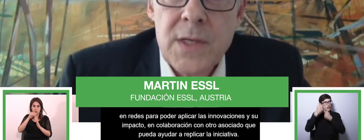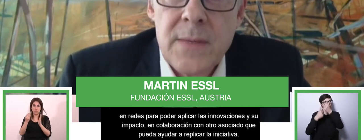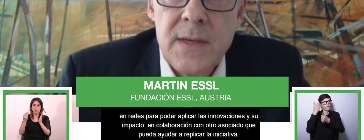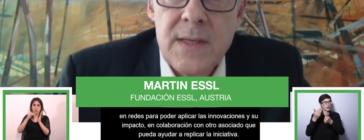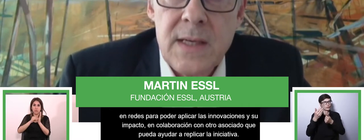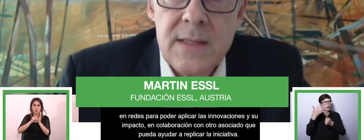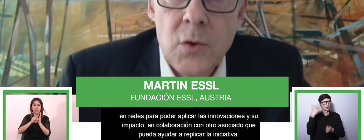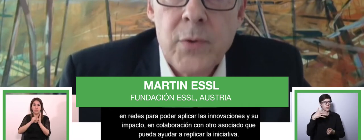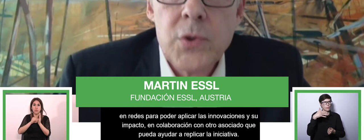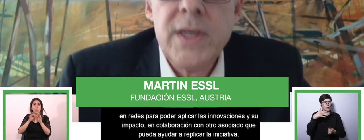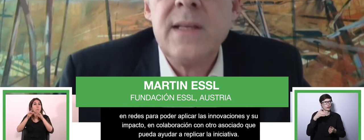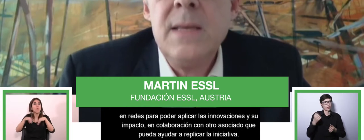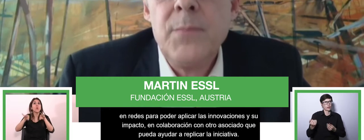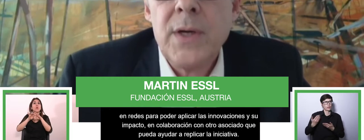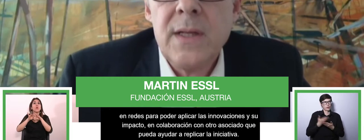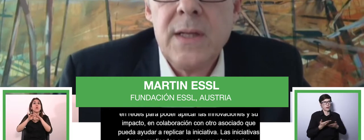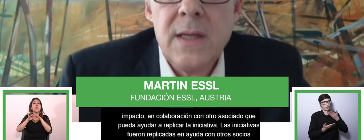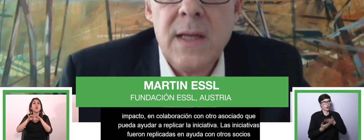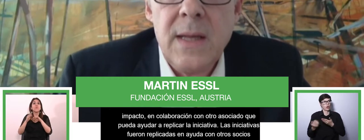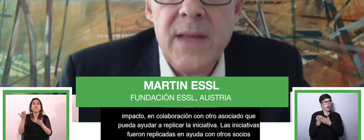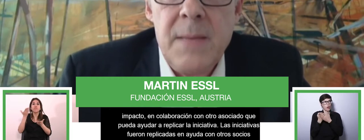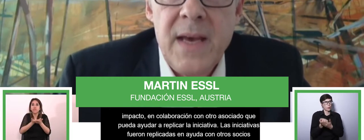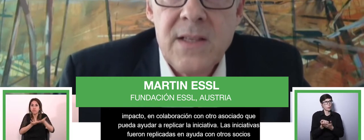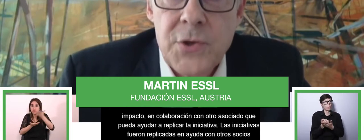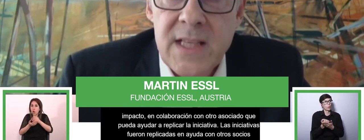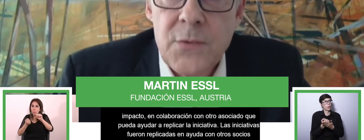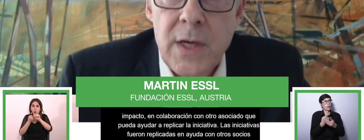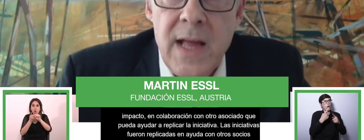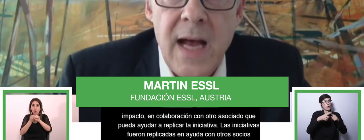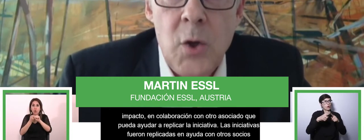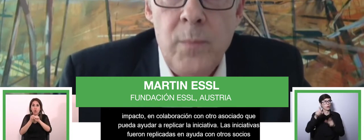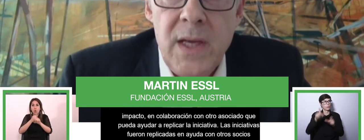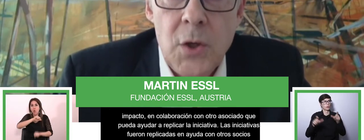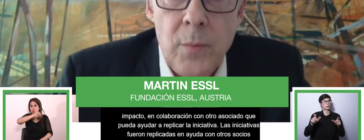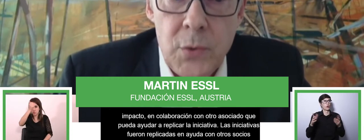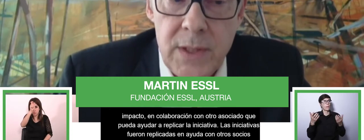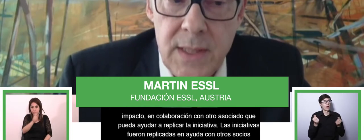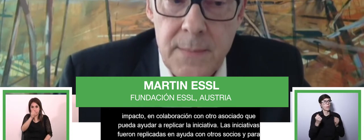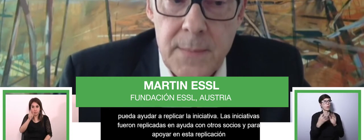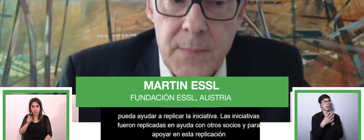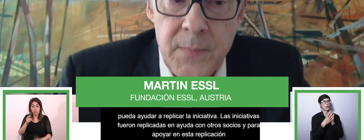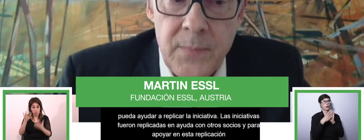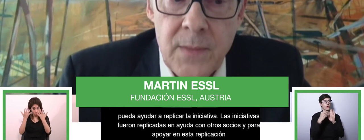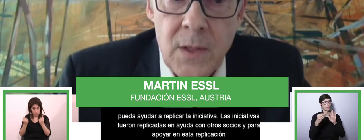también a esta replicación con la comunidad